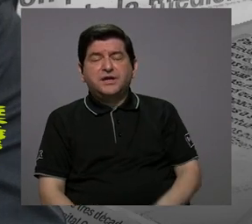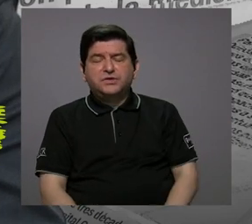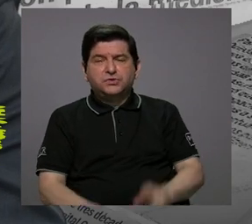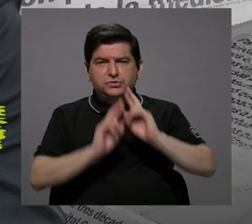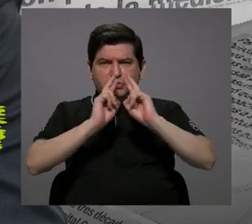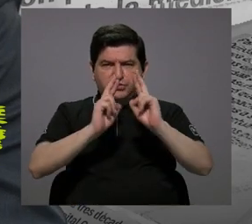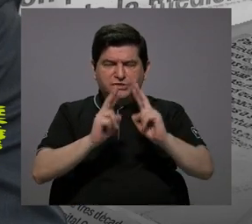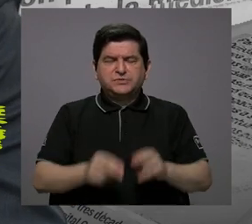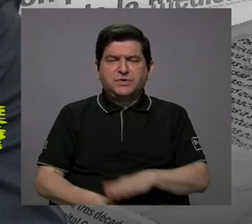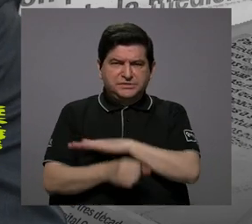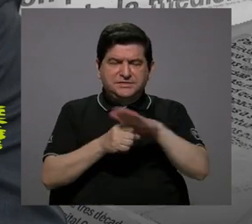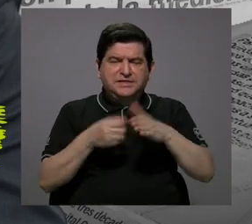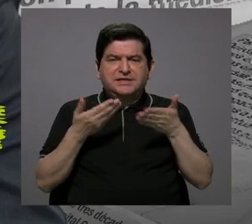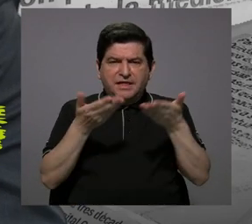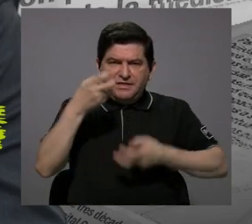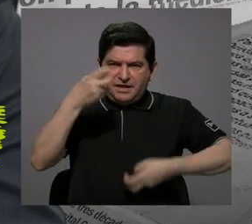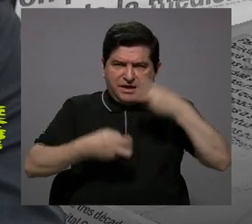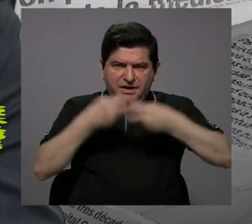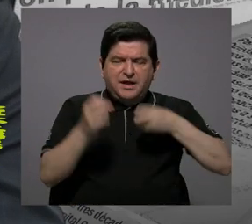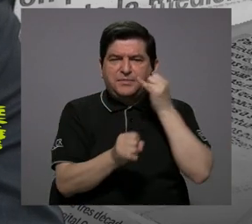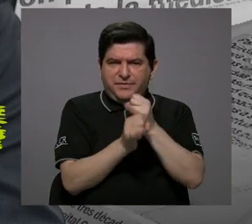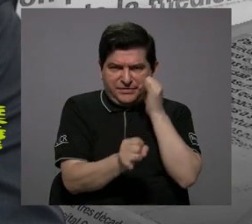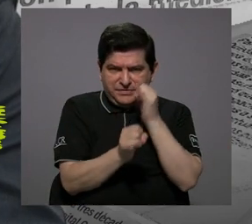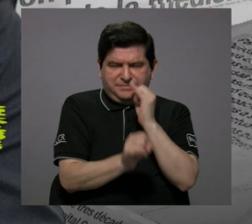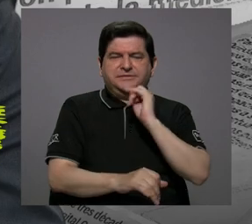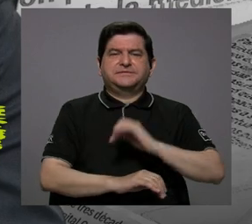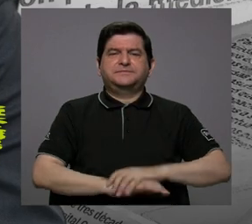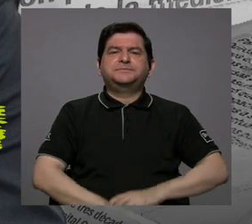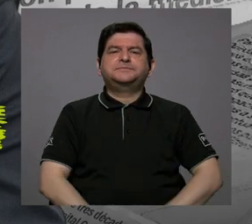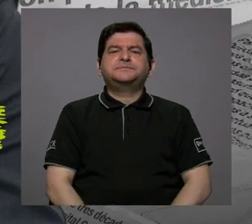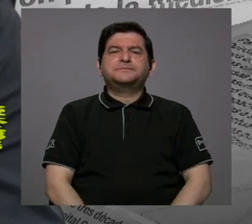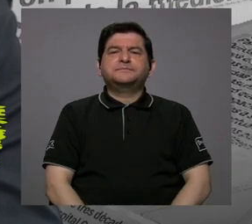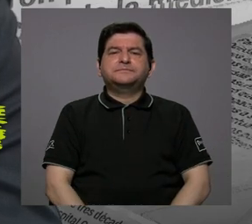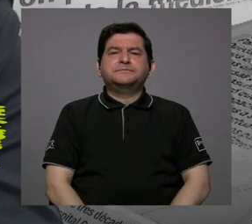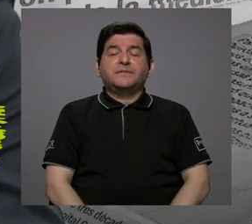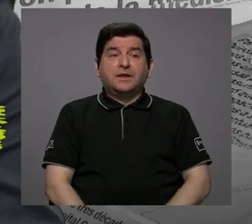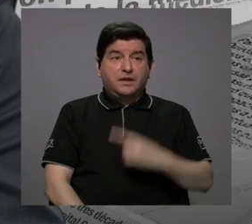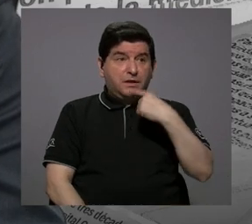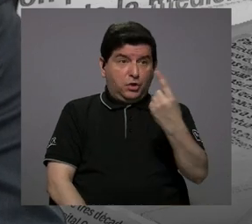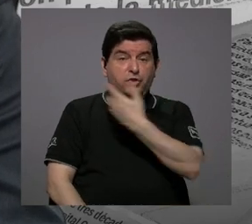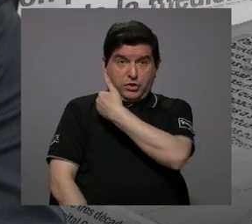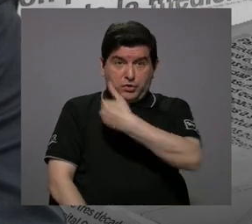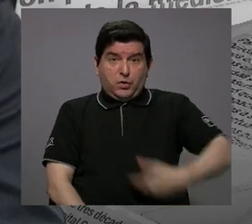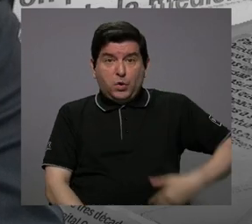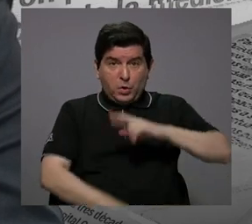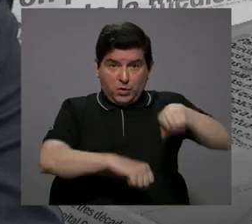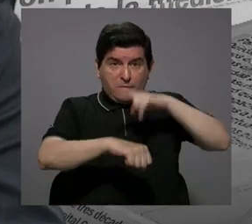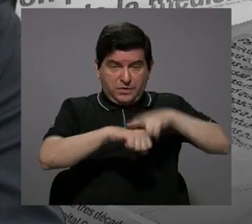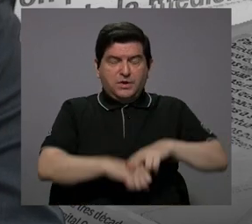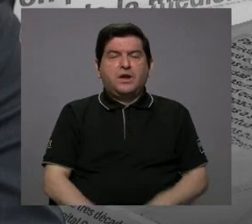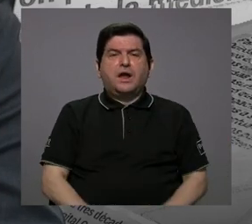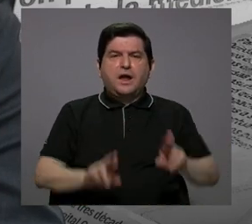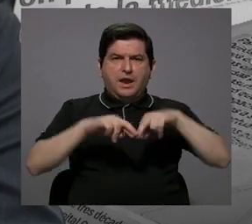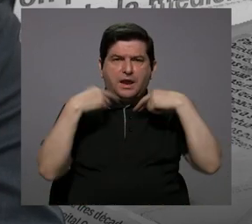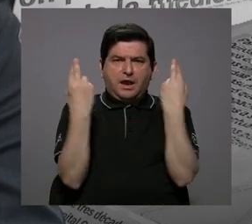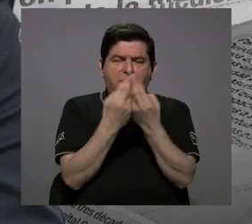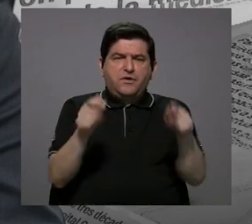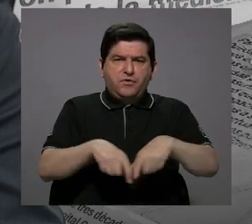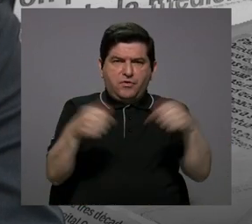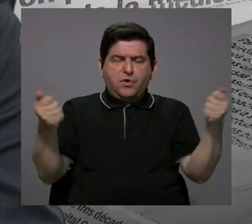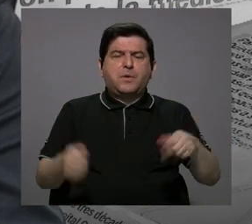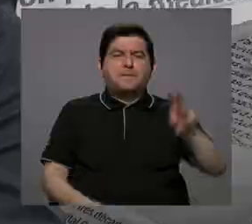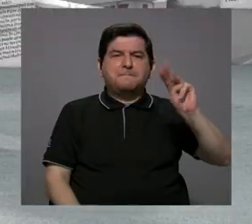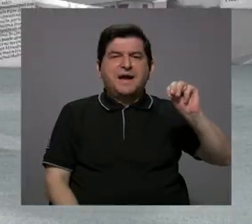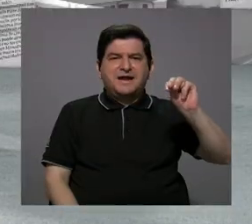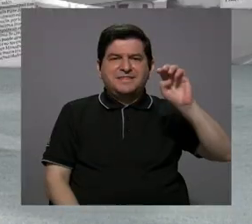integral a los problemas que tiene la institución. Lo hizo el señor Presidente de la República en conferencia de prensa, esta doña Marta Eugenia